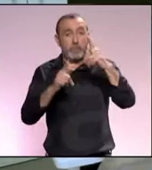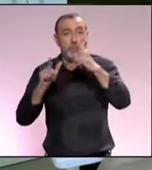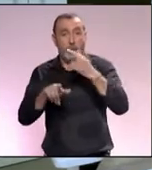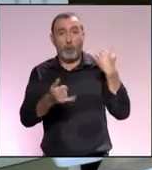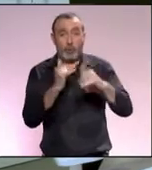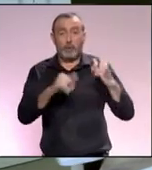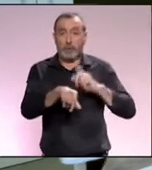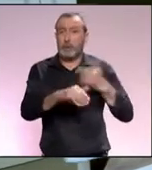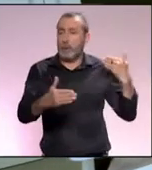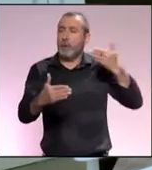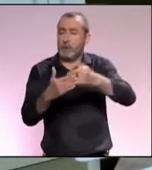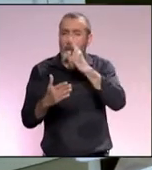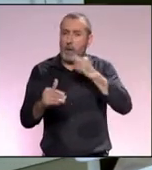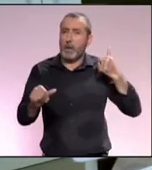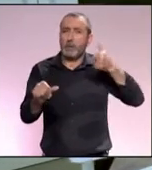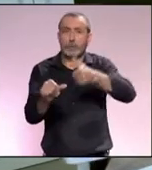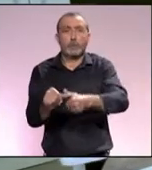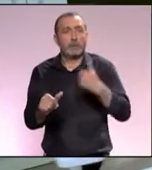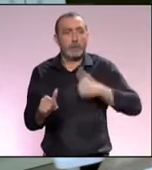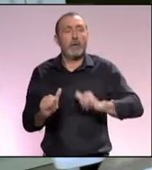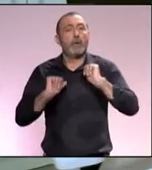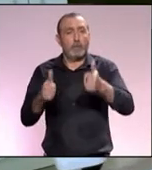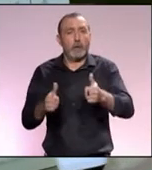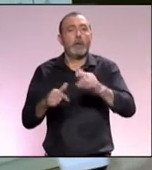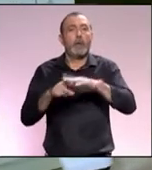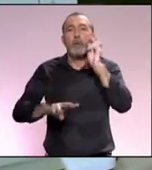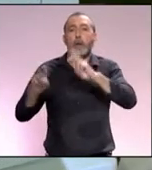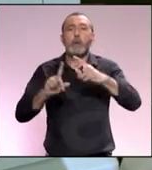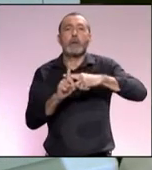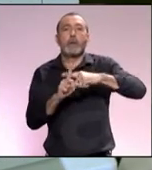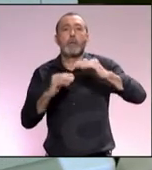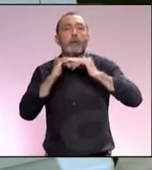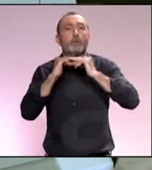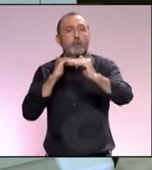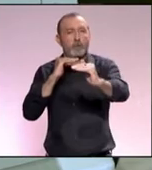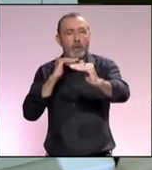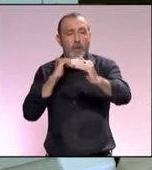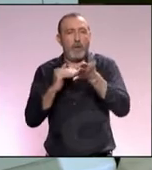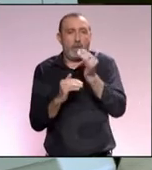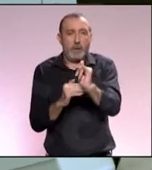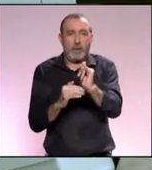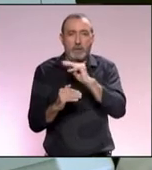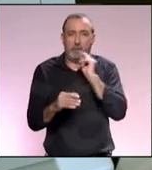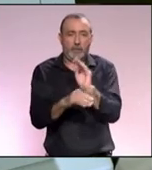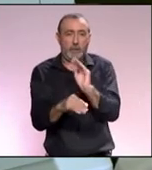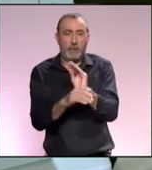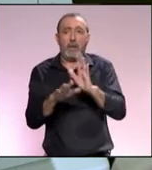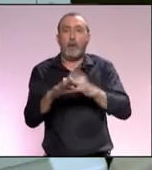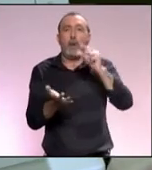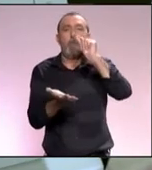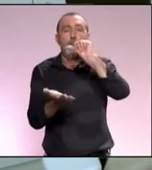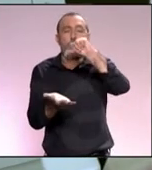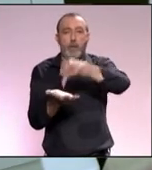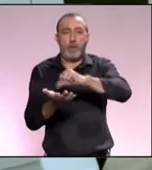últimamente, desde hace unos años a esta parte, es sin duda el nivel de sostenibilidad que percibe en la ciudad a la que quiere